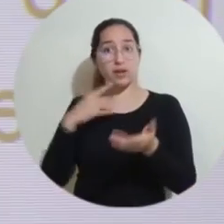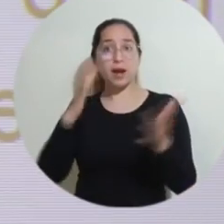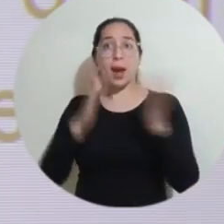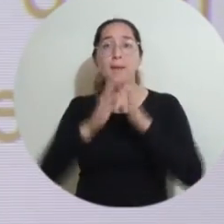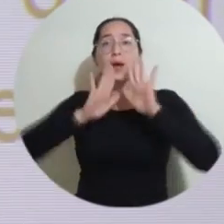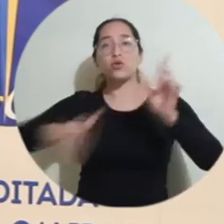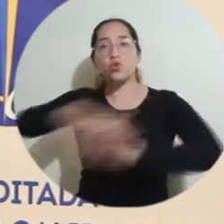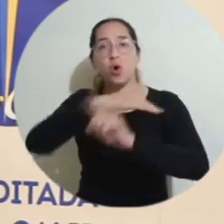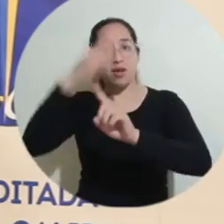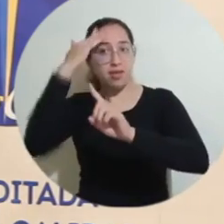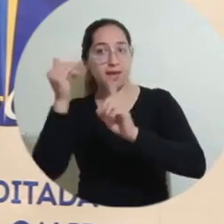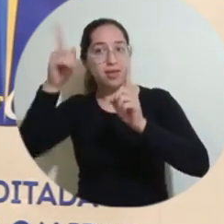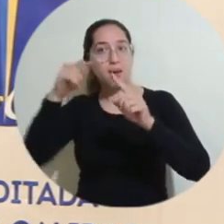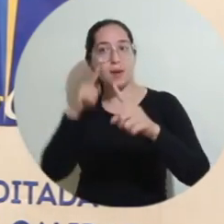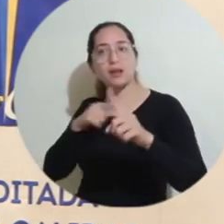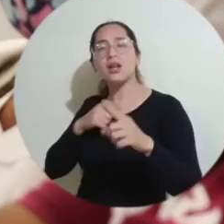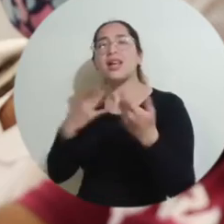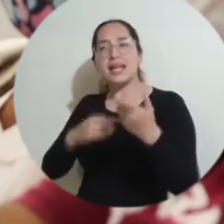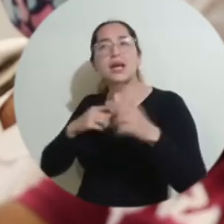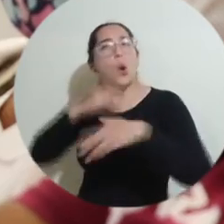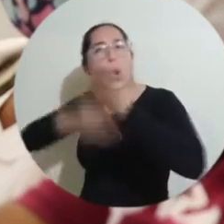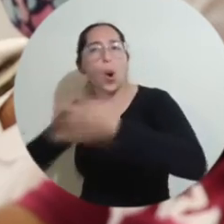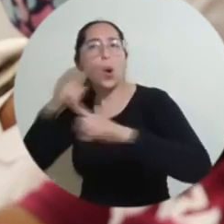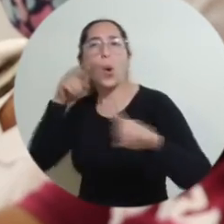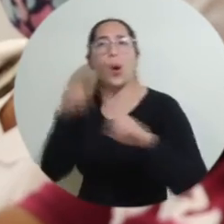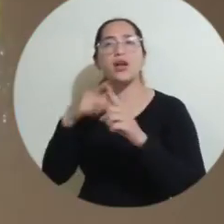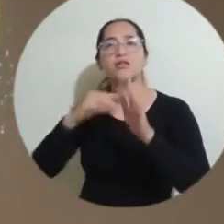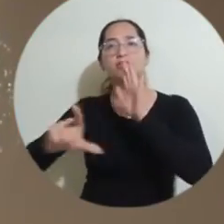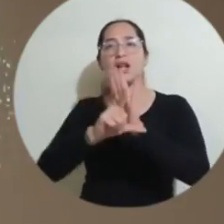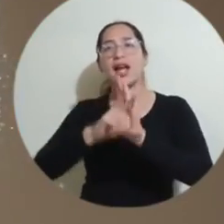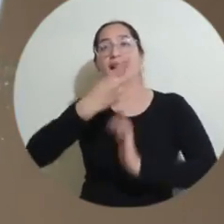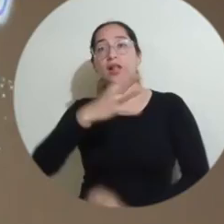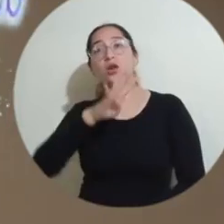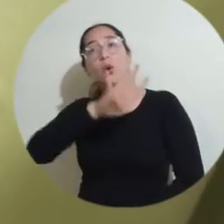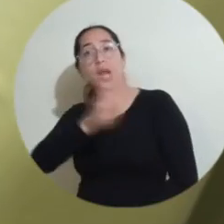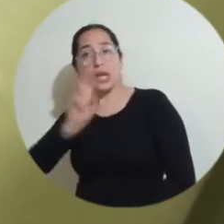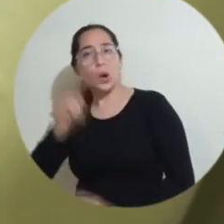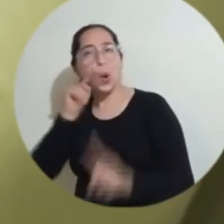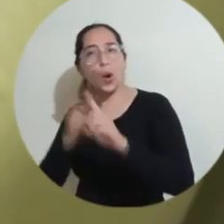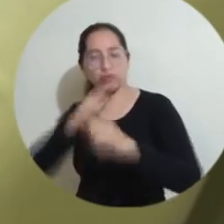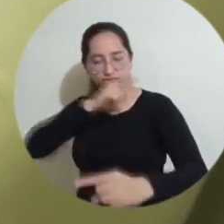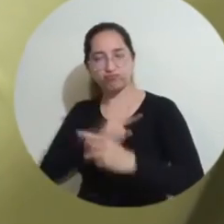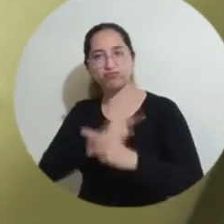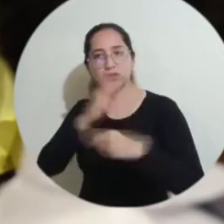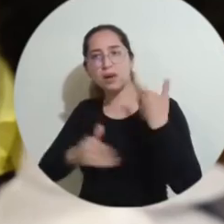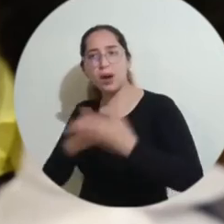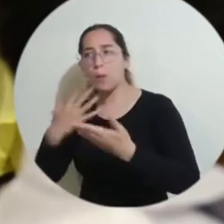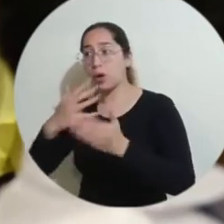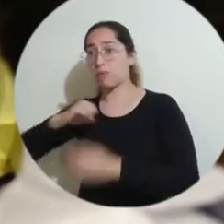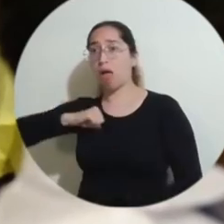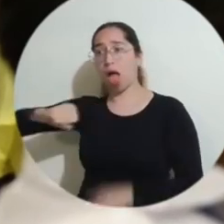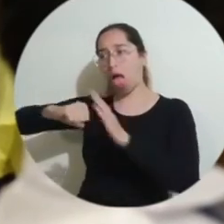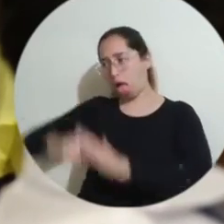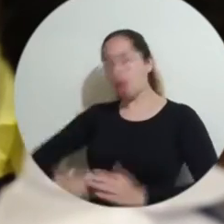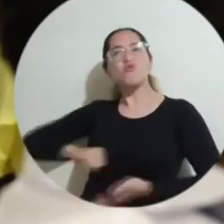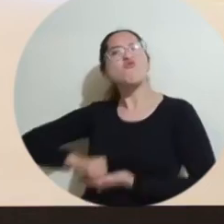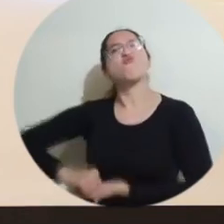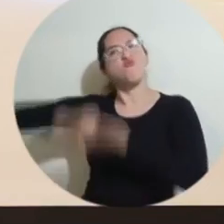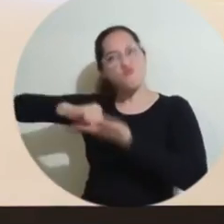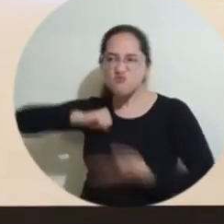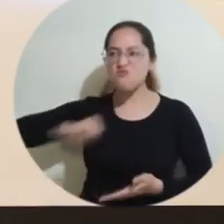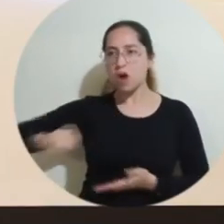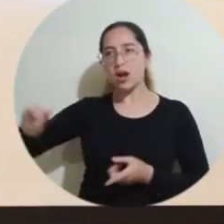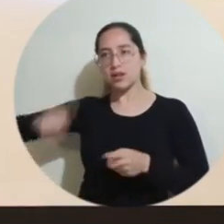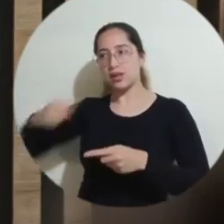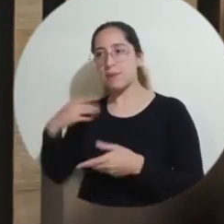trabajando a través de sus unidades académicas como actor clave en el cumplimiento de la ley 1448, implementando acciones que permitan